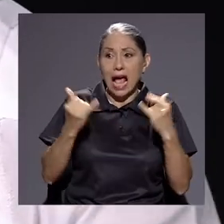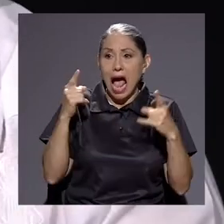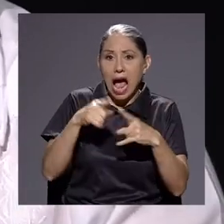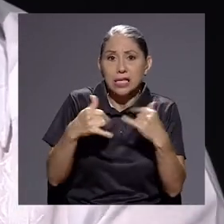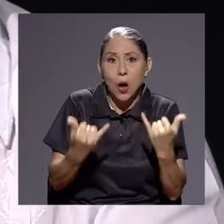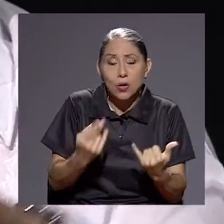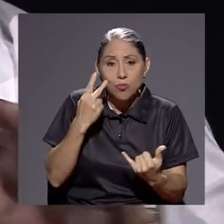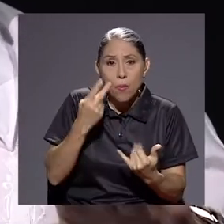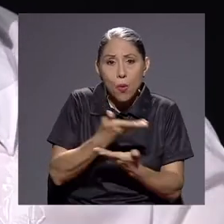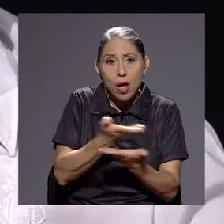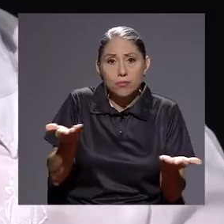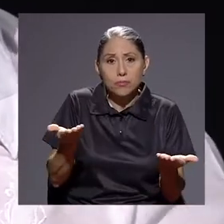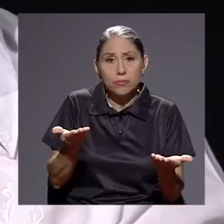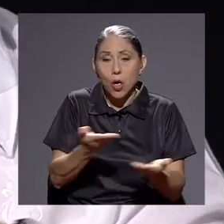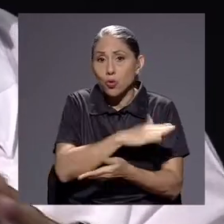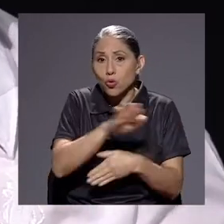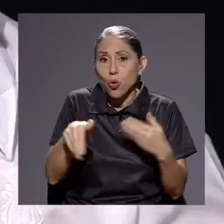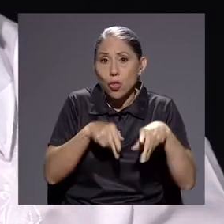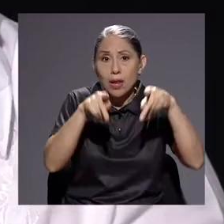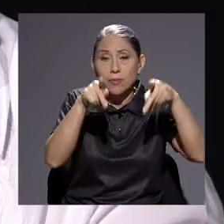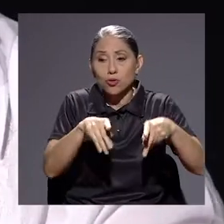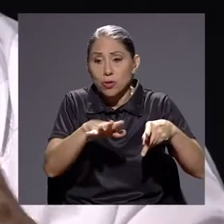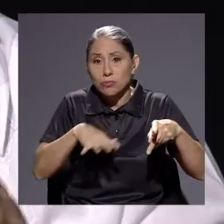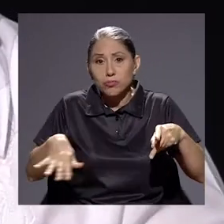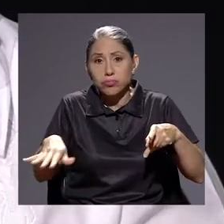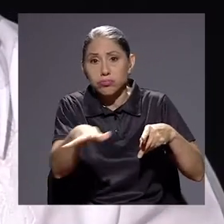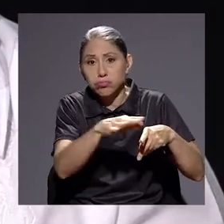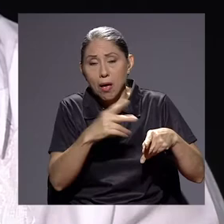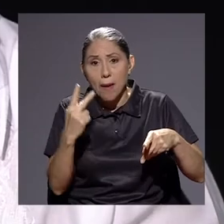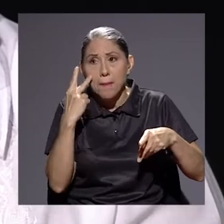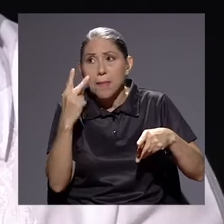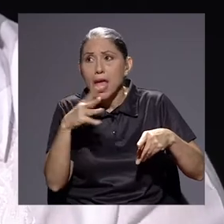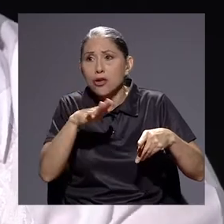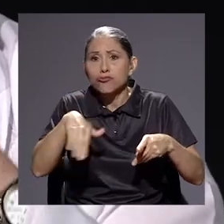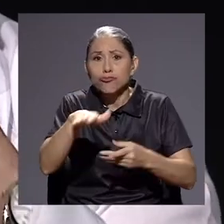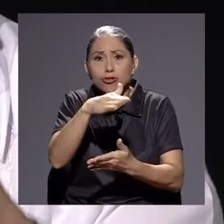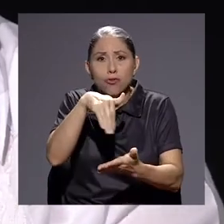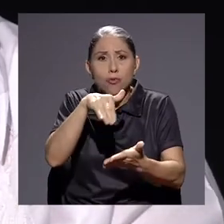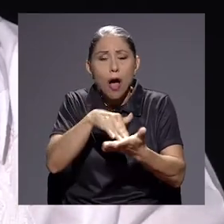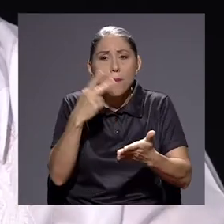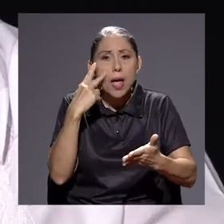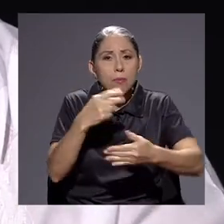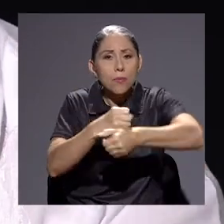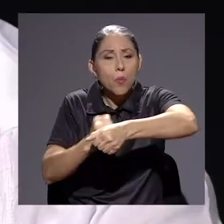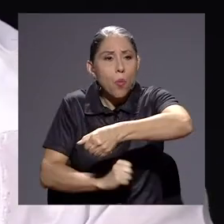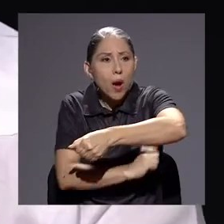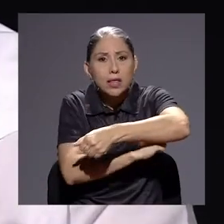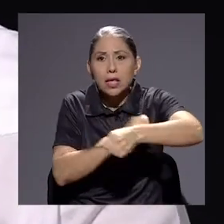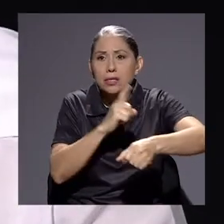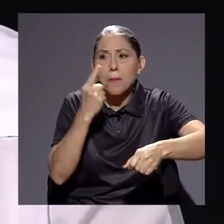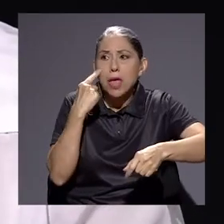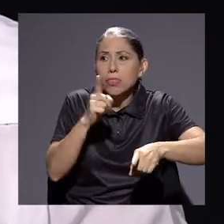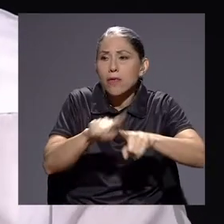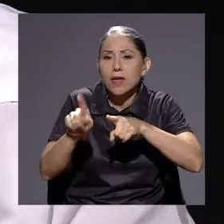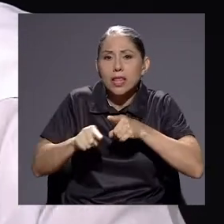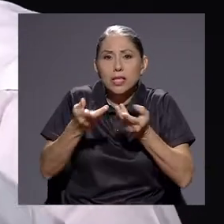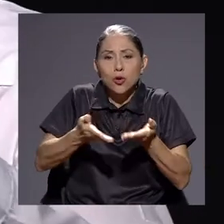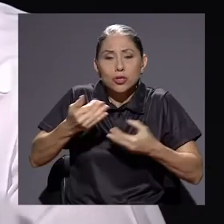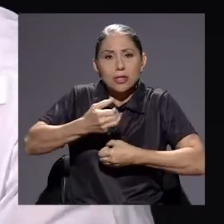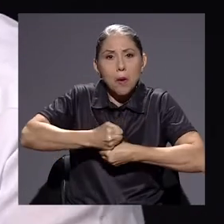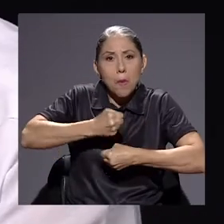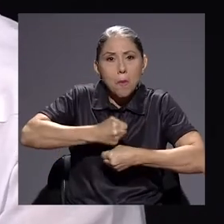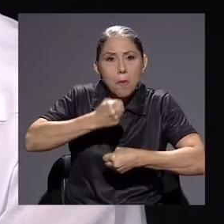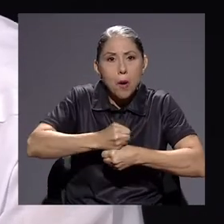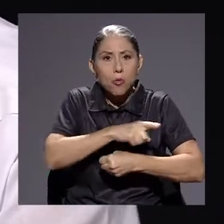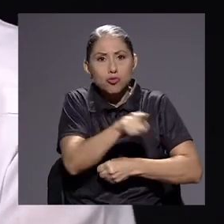Todo lo que usted y los cotarricenses que no viven en el área central, les cuento, ve los puentes, todas las cosas que están haciendo, uno dice, nos va a poner más al día. Tan